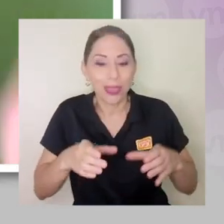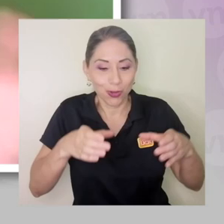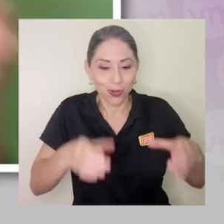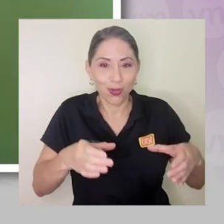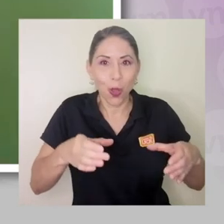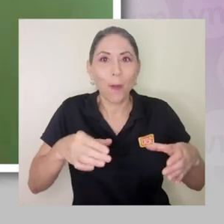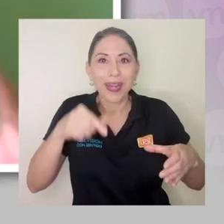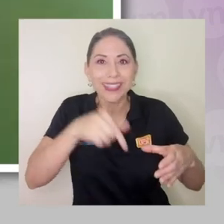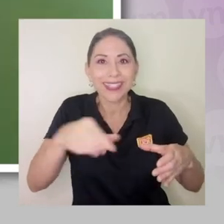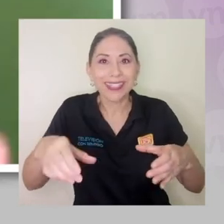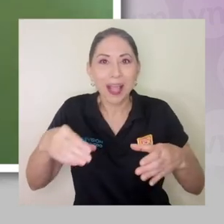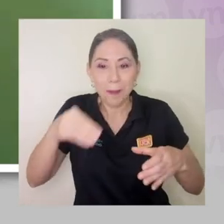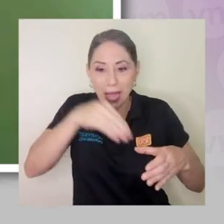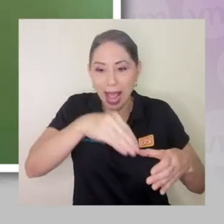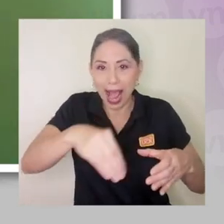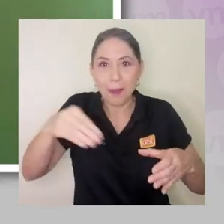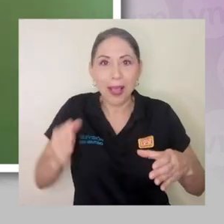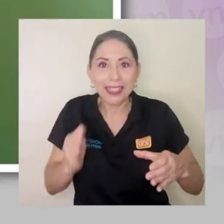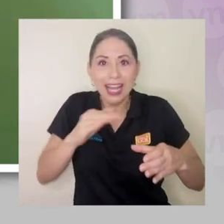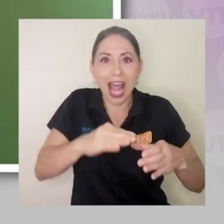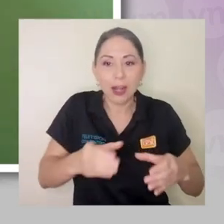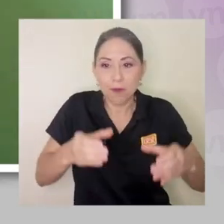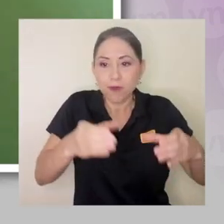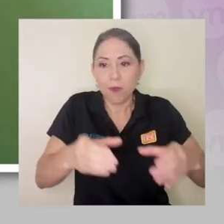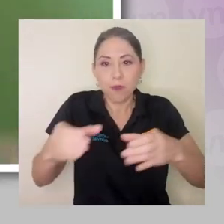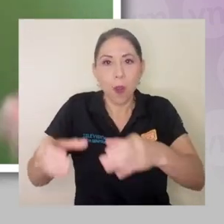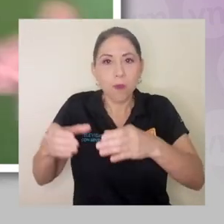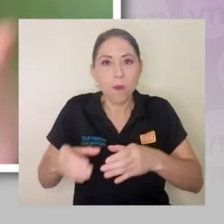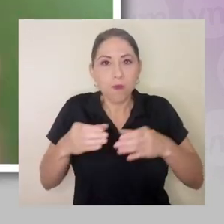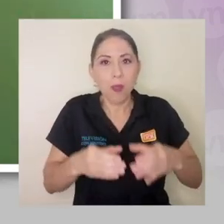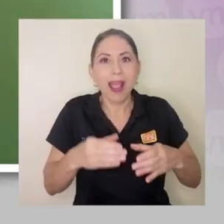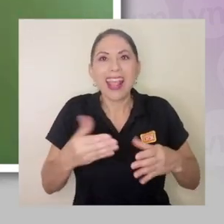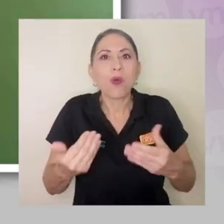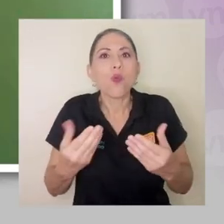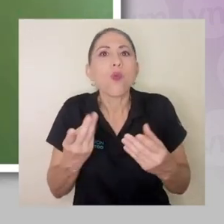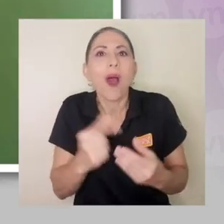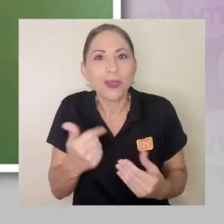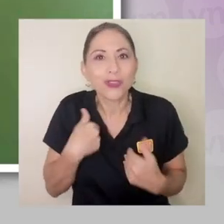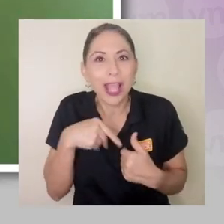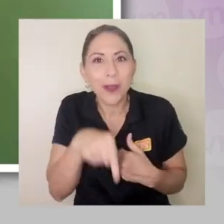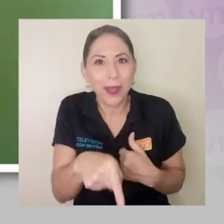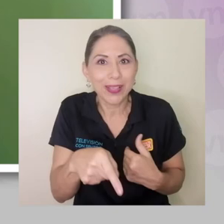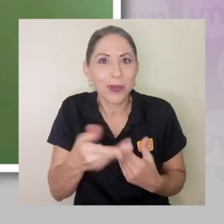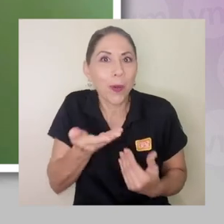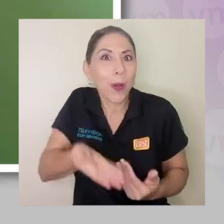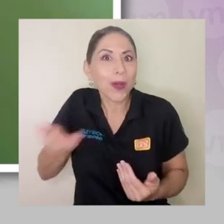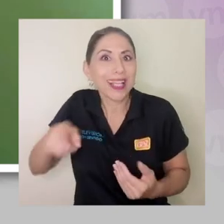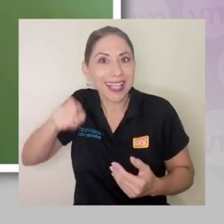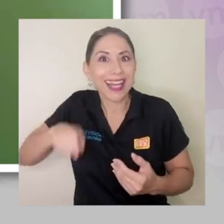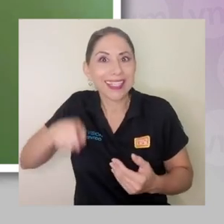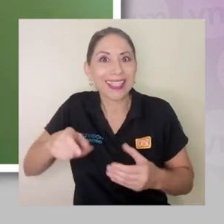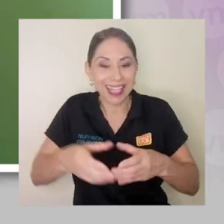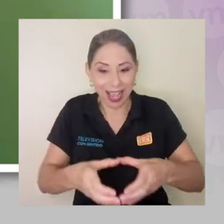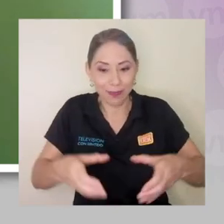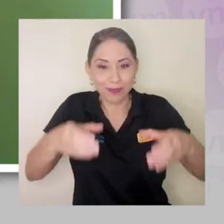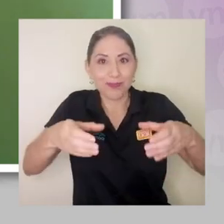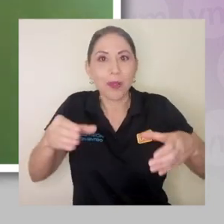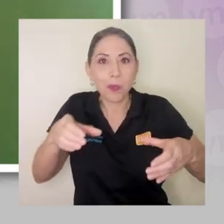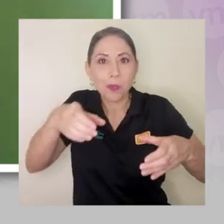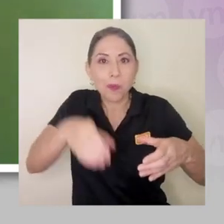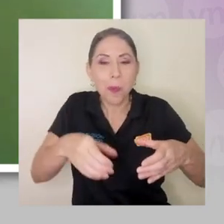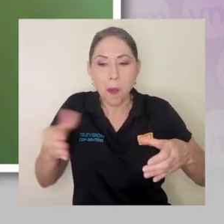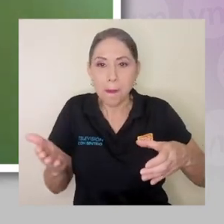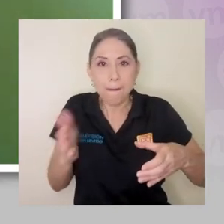almacenar? ¿Cuántos recipientes tengo para almacenar? ¿Verdad? Las cosas que requieren ir al recipiente con tapa. Y